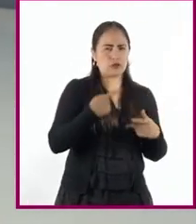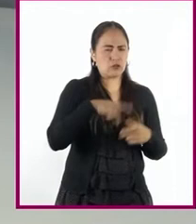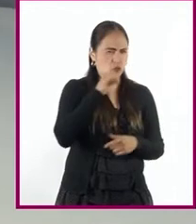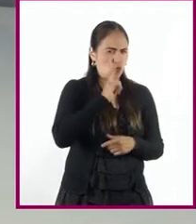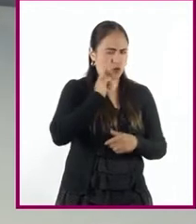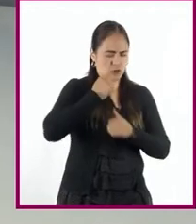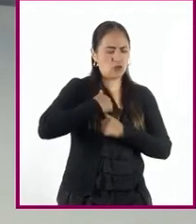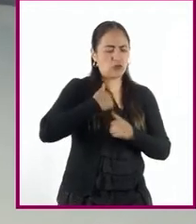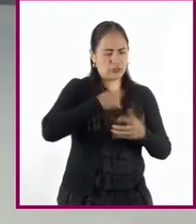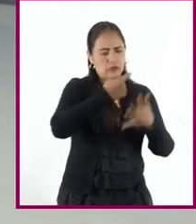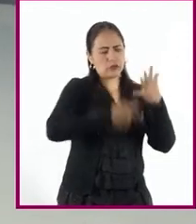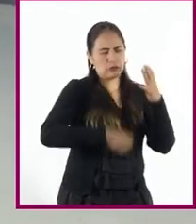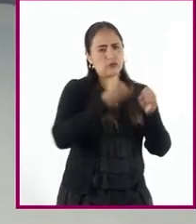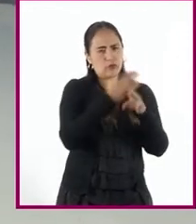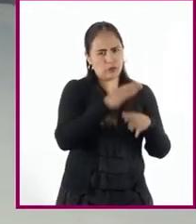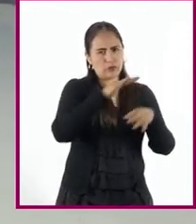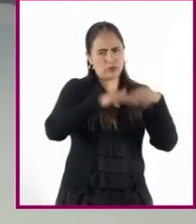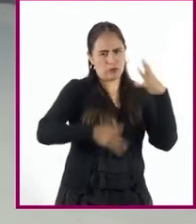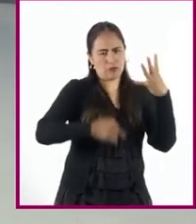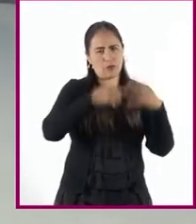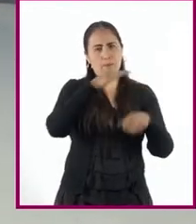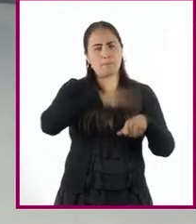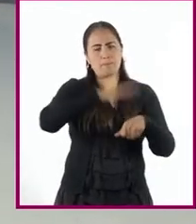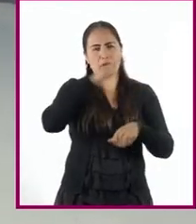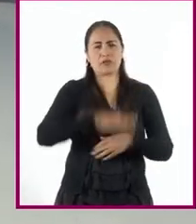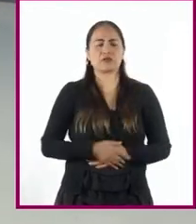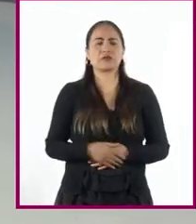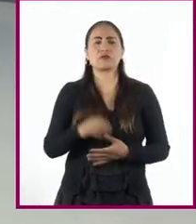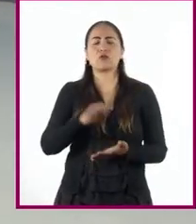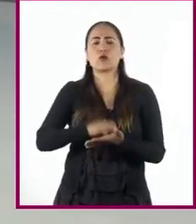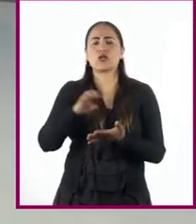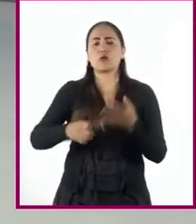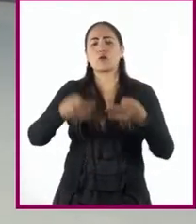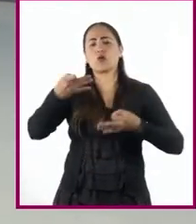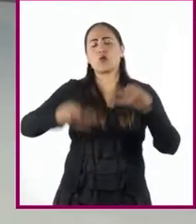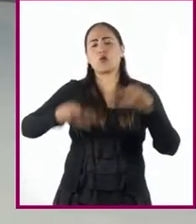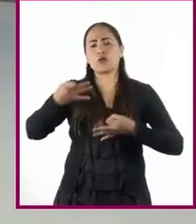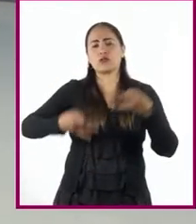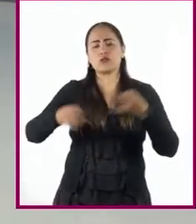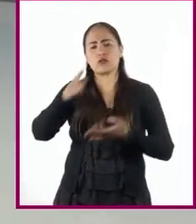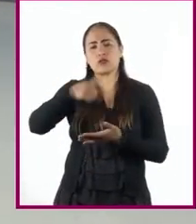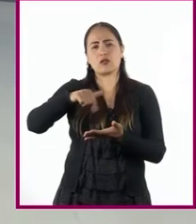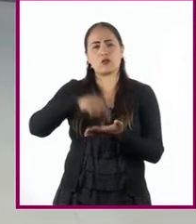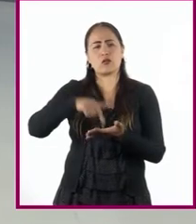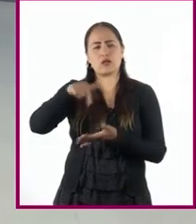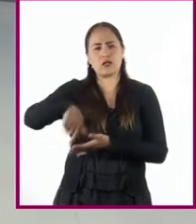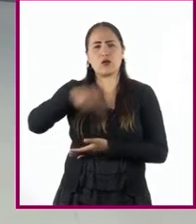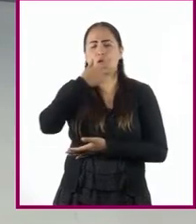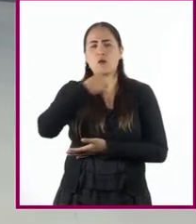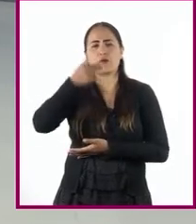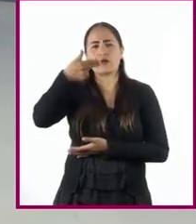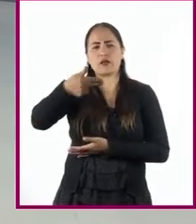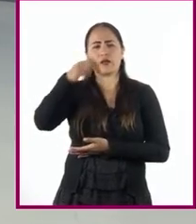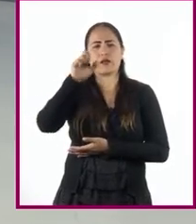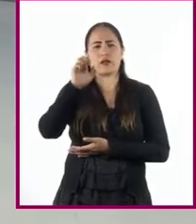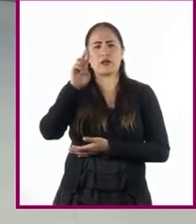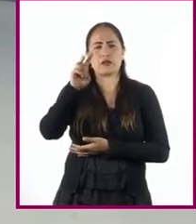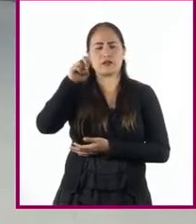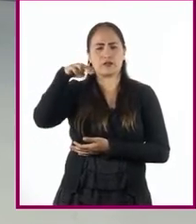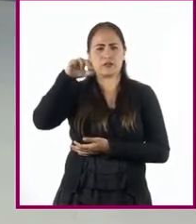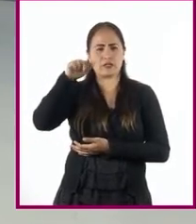por diversos documentos, como aquellos producidos en el juicio de residencia de Hernán Cortés, donde varias